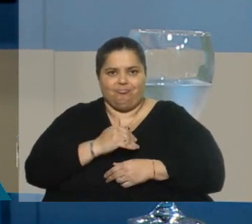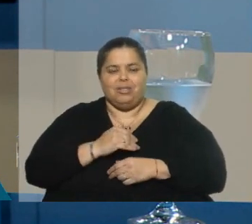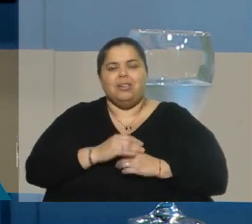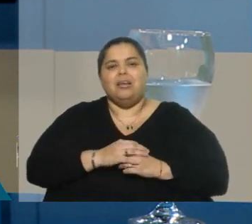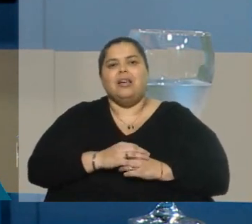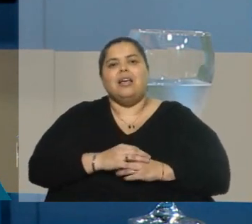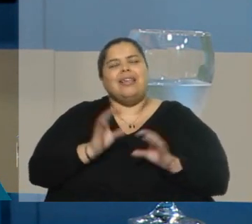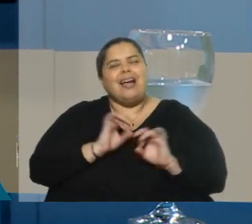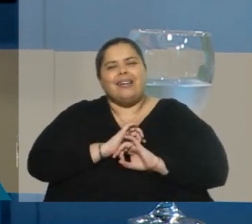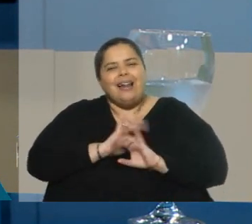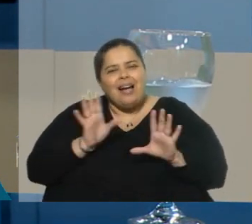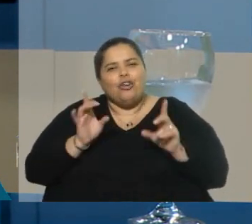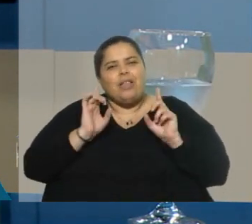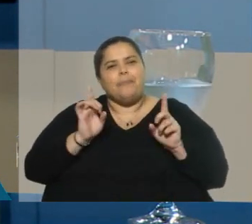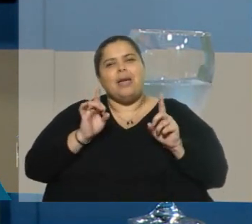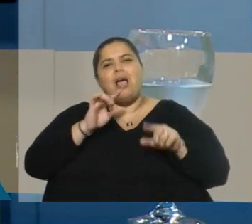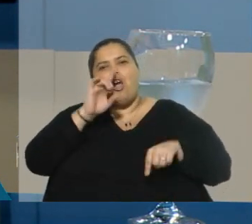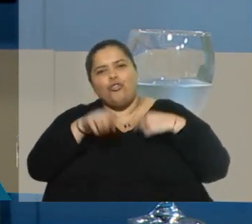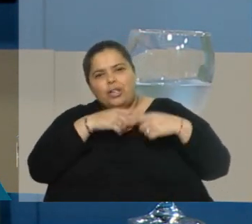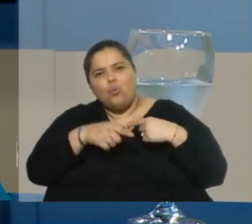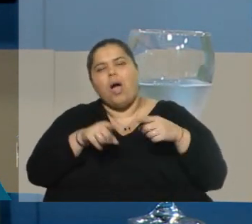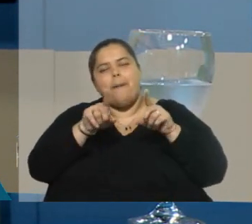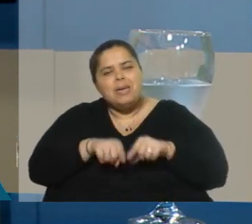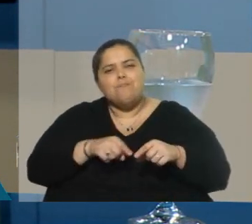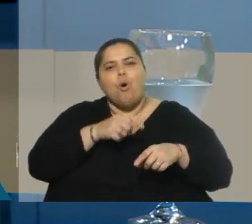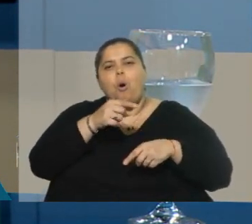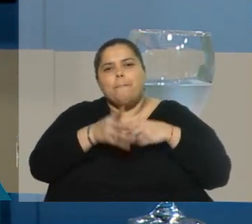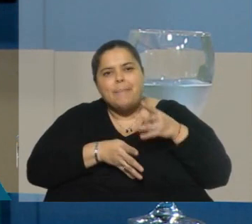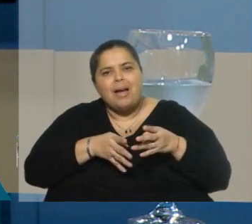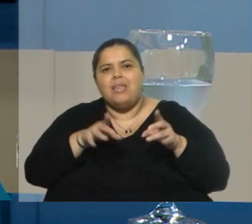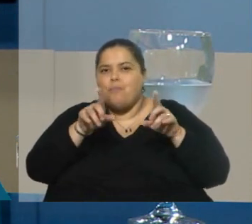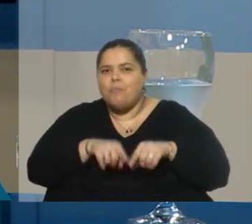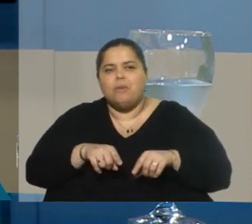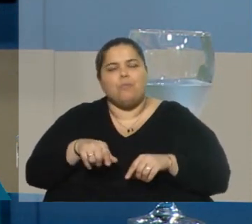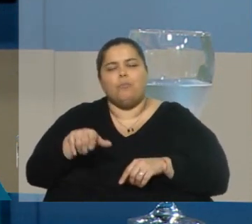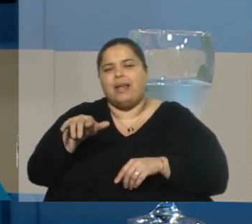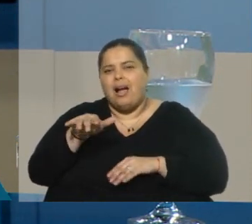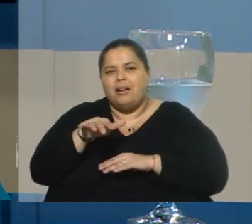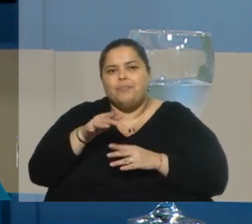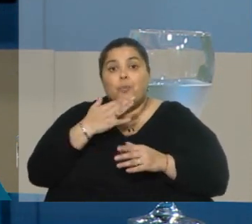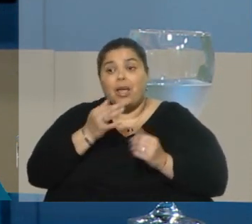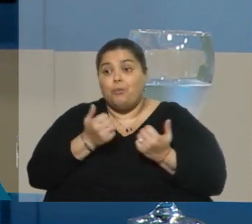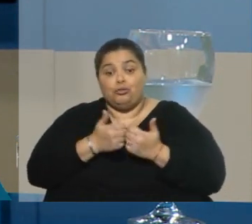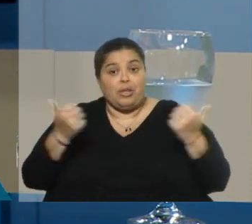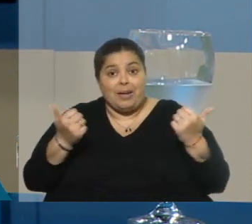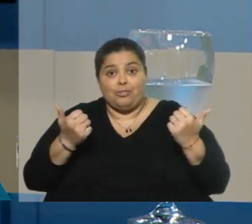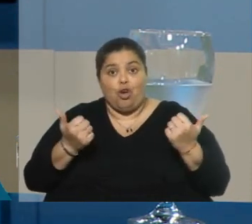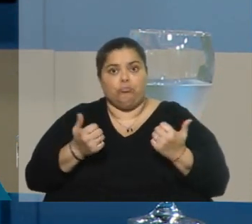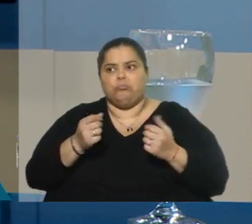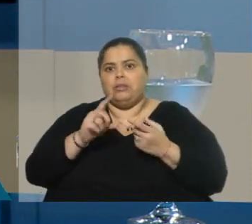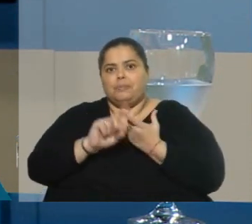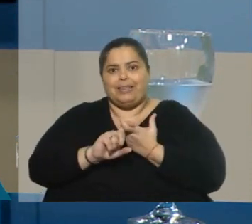Claramente se mantiene además el eje o el mecanismo básico para dirimir estas controversias. O sea, cuando hay separación, disolución del